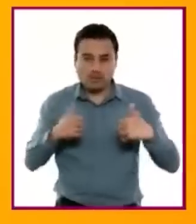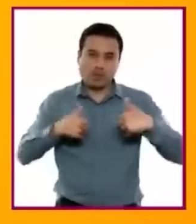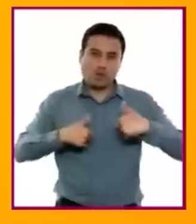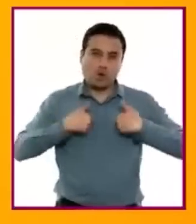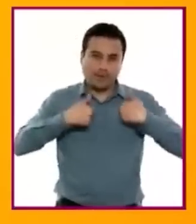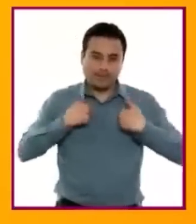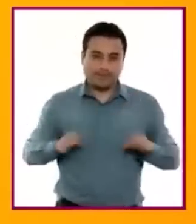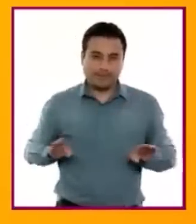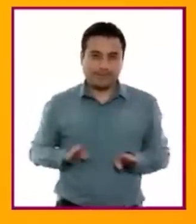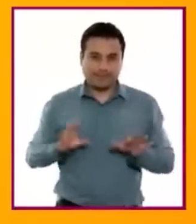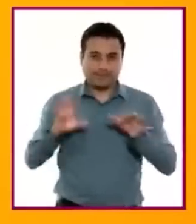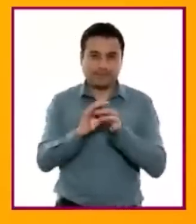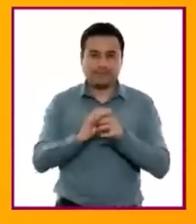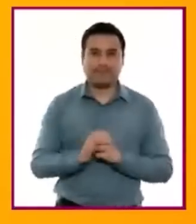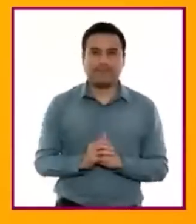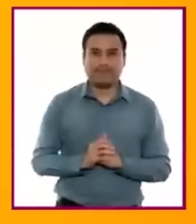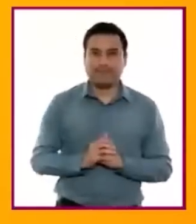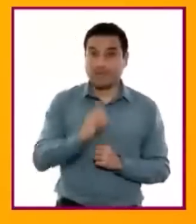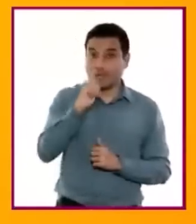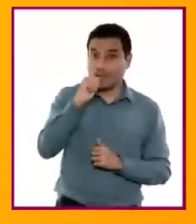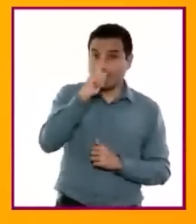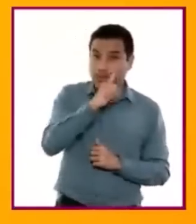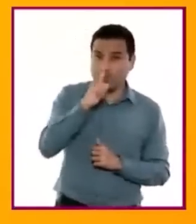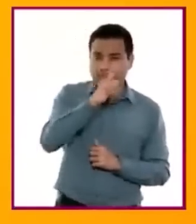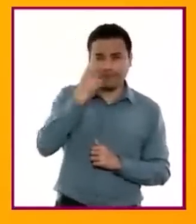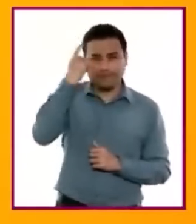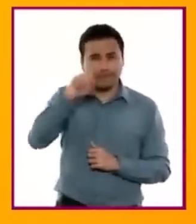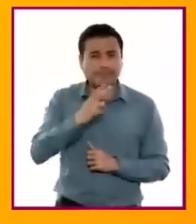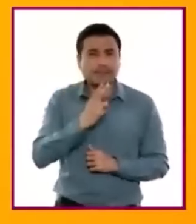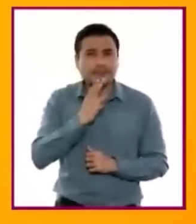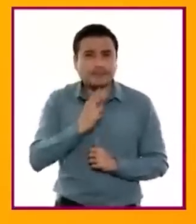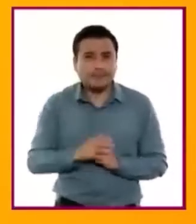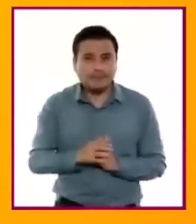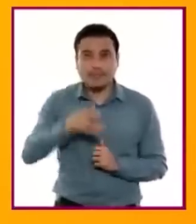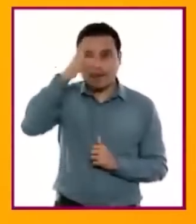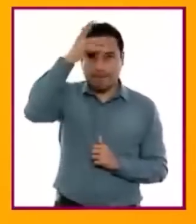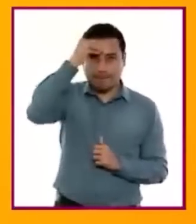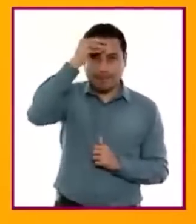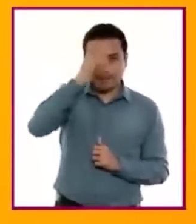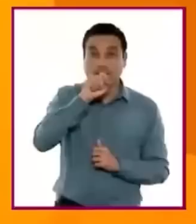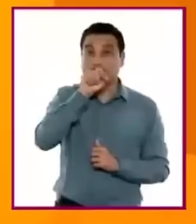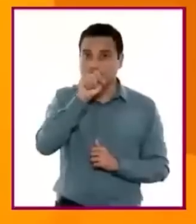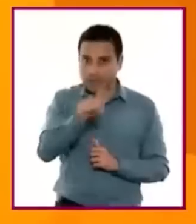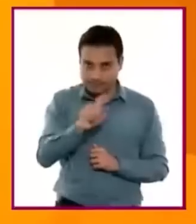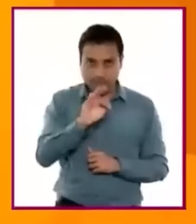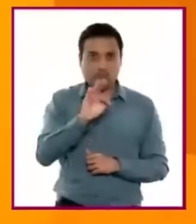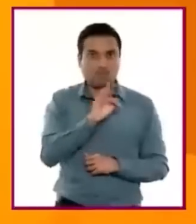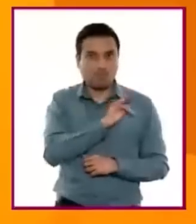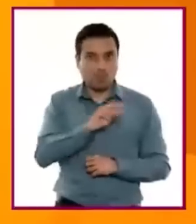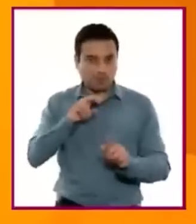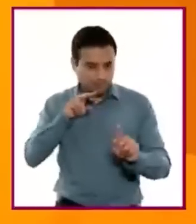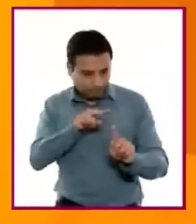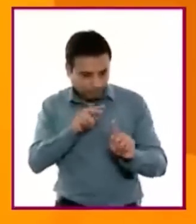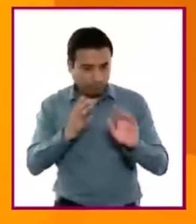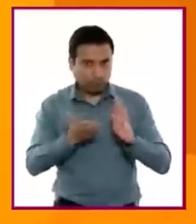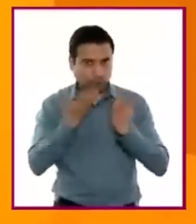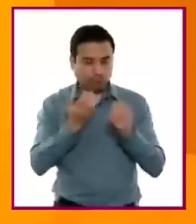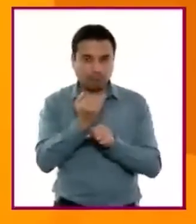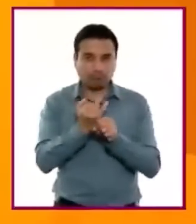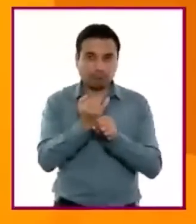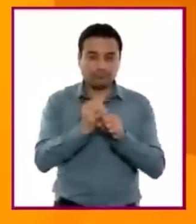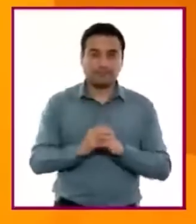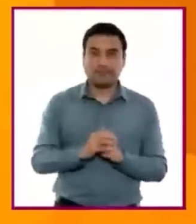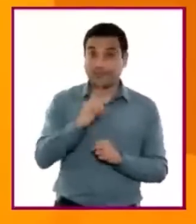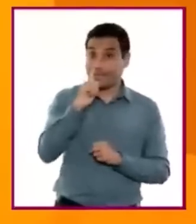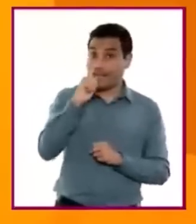sentido, los lenguajes son tanto un medio para el aprendizaje como un objeto de estudio. Las prácticas sociales de los lenguajes